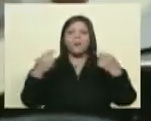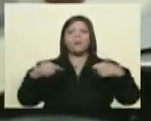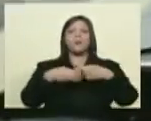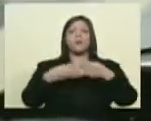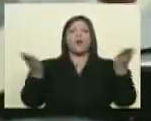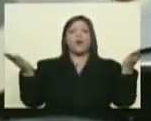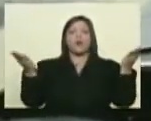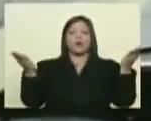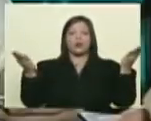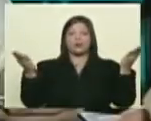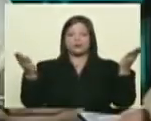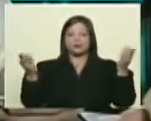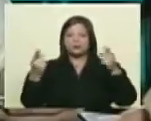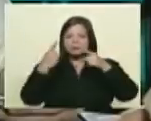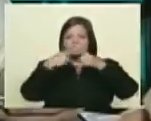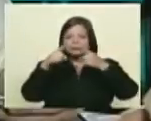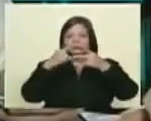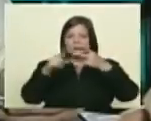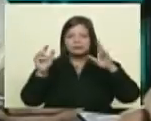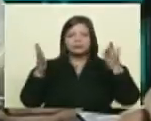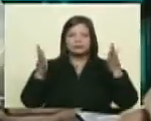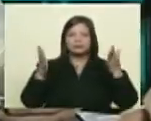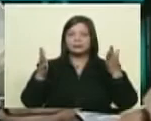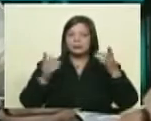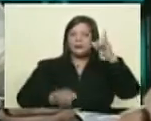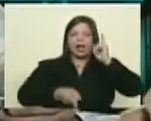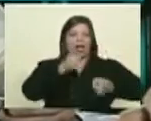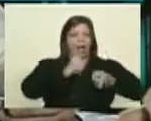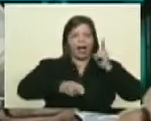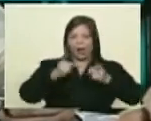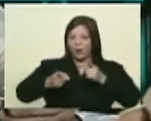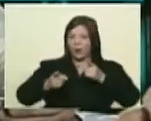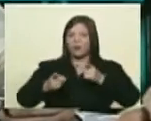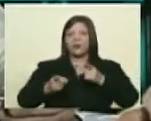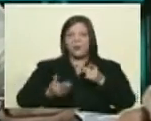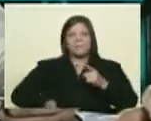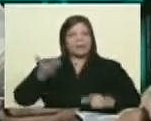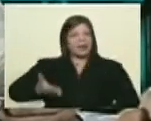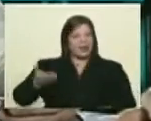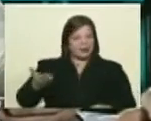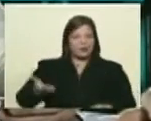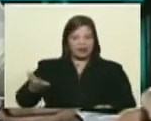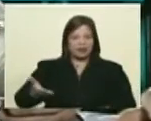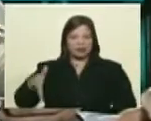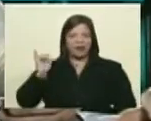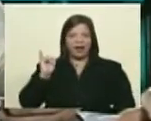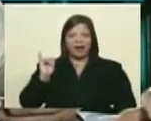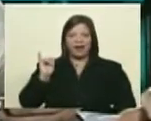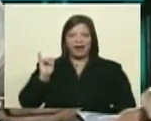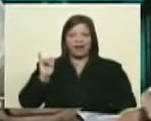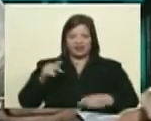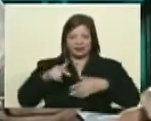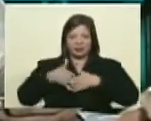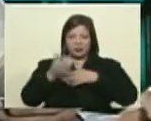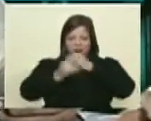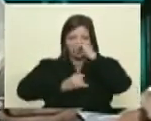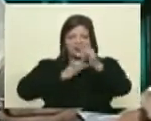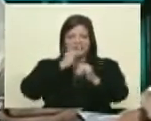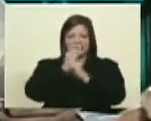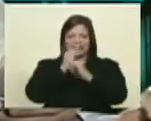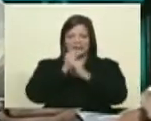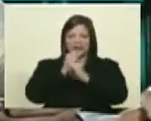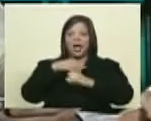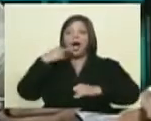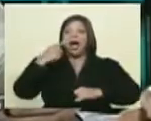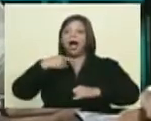Ecuador. Es decir, tenemos quizás a algunos de los periodistas más importantes en el plano internacional, que